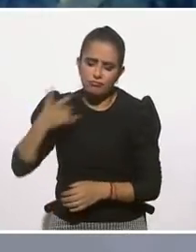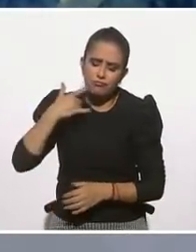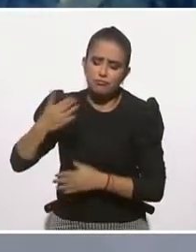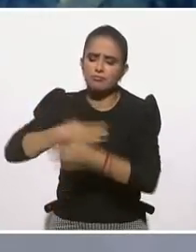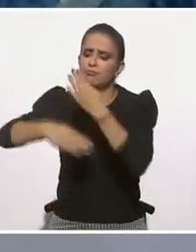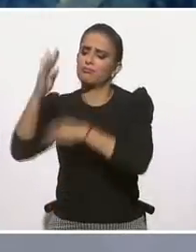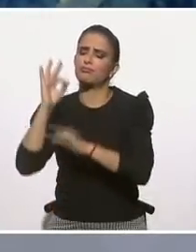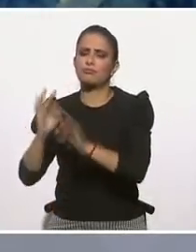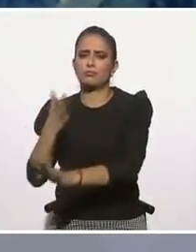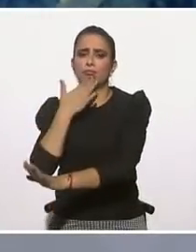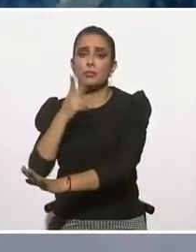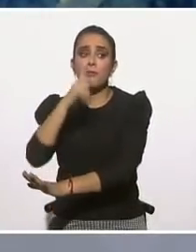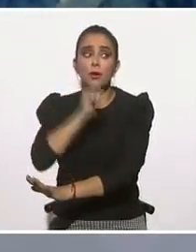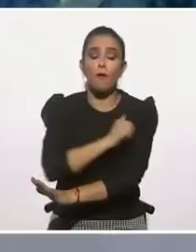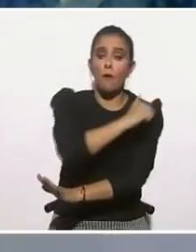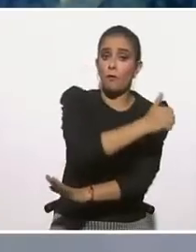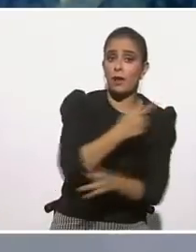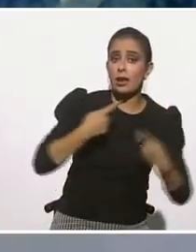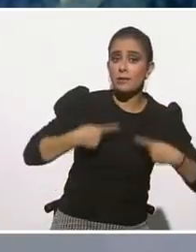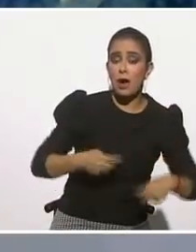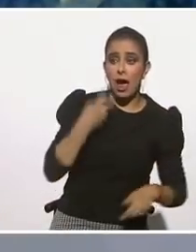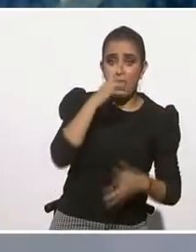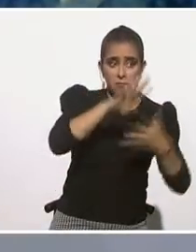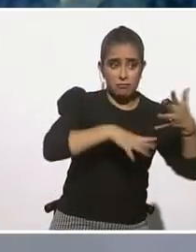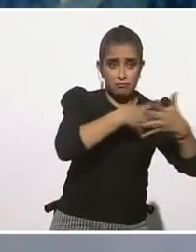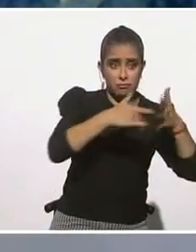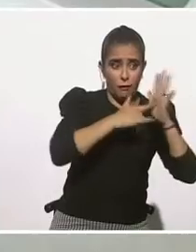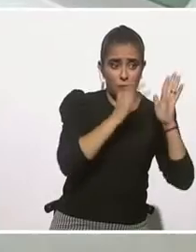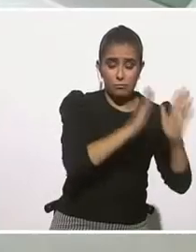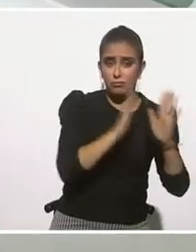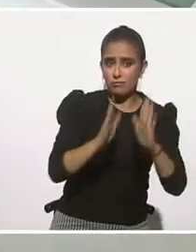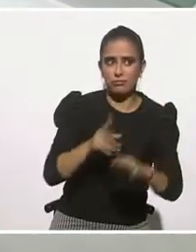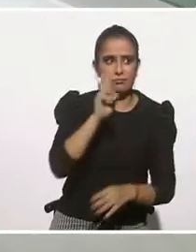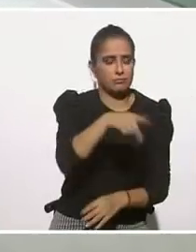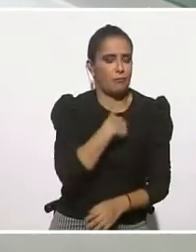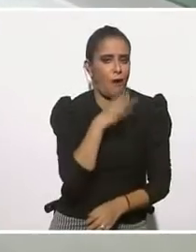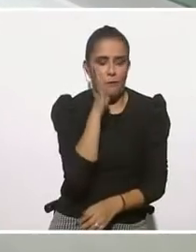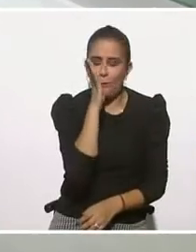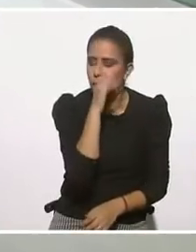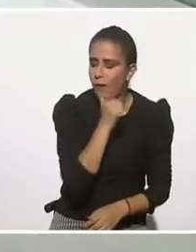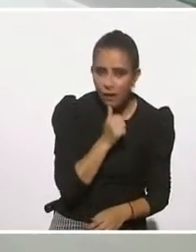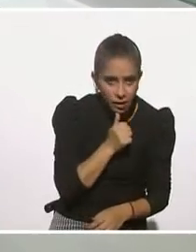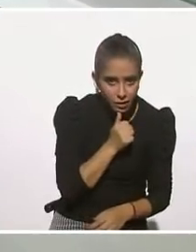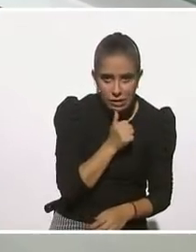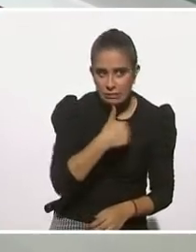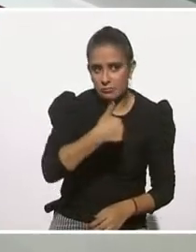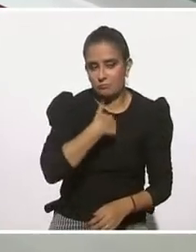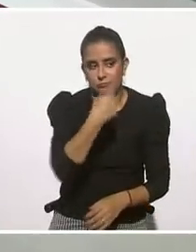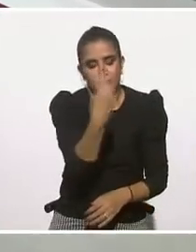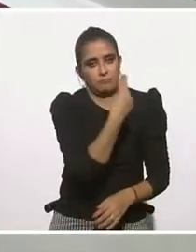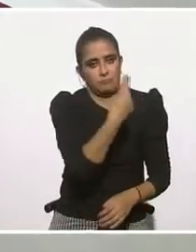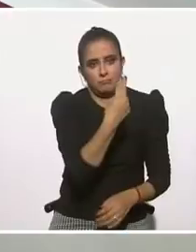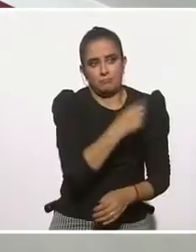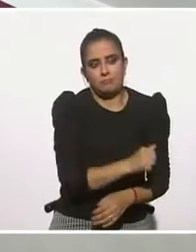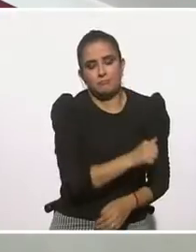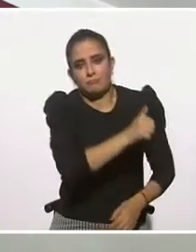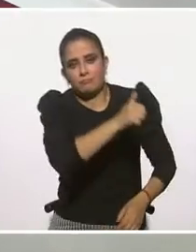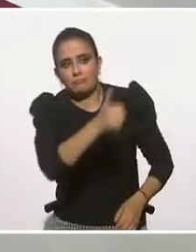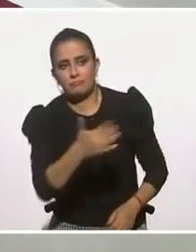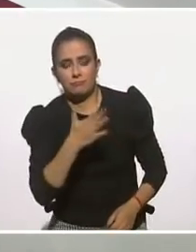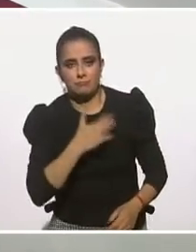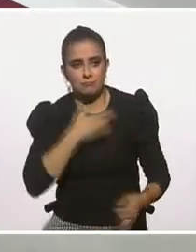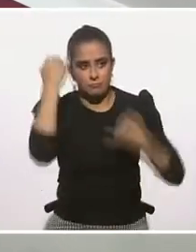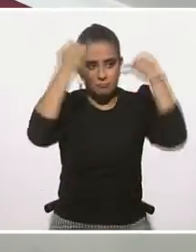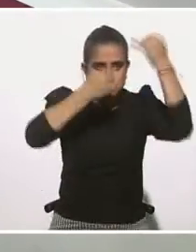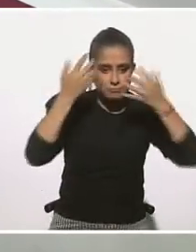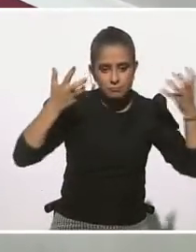esta parte rígida o esta parte disciplinada no le está ayudando. Lo que le ayudaría es desarrollar su creatividad.